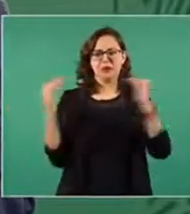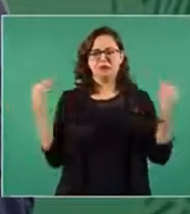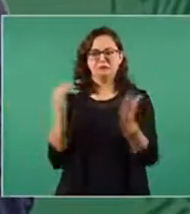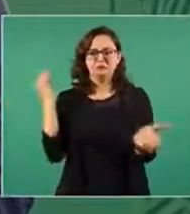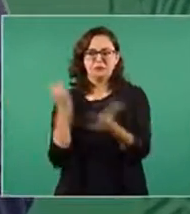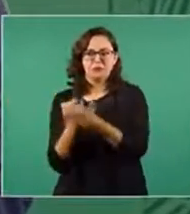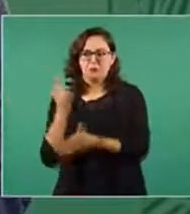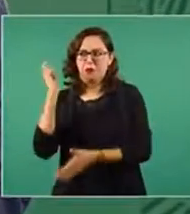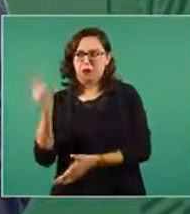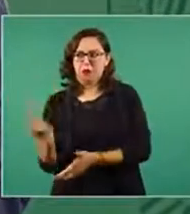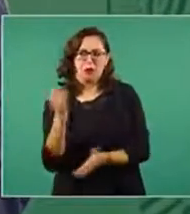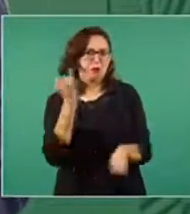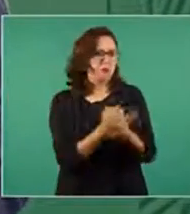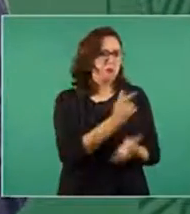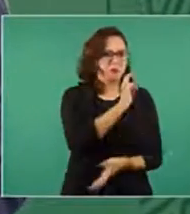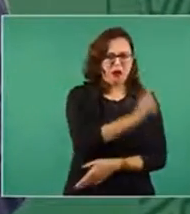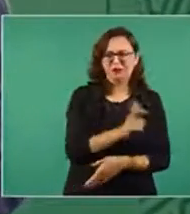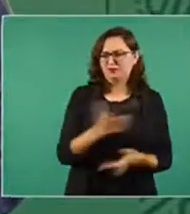aspiracionista.